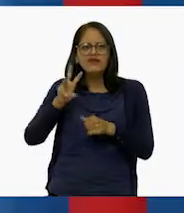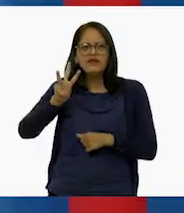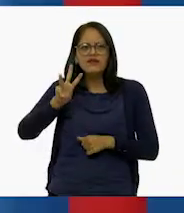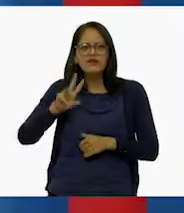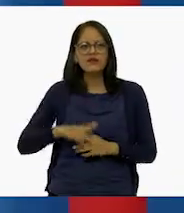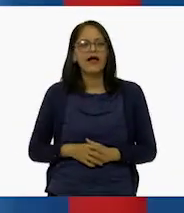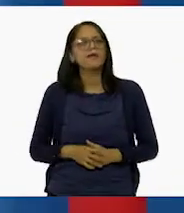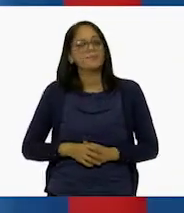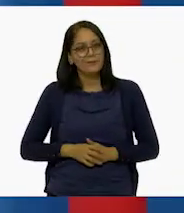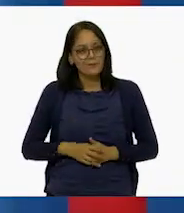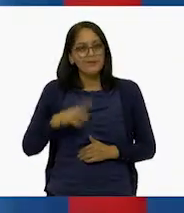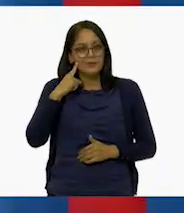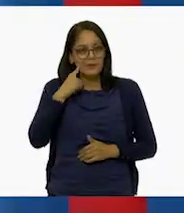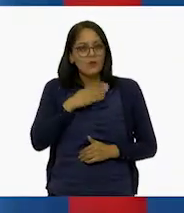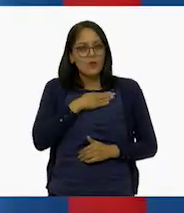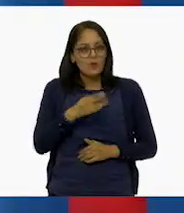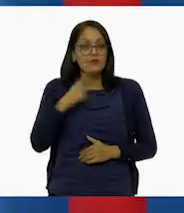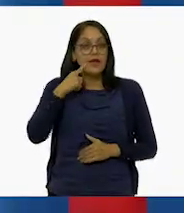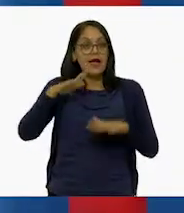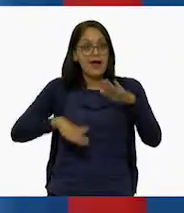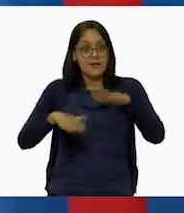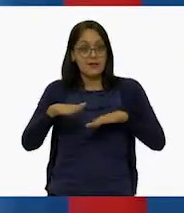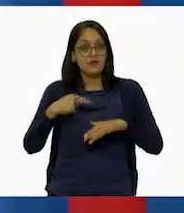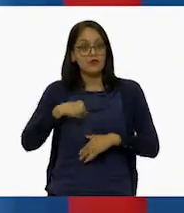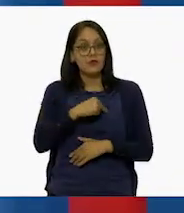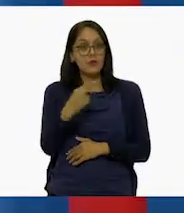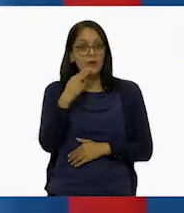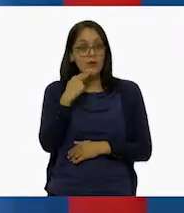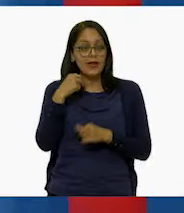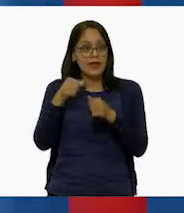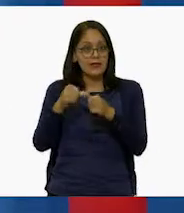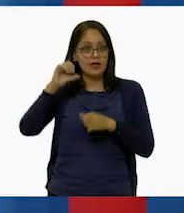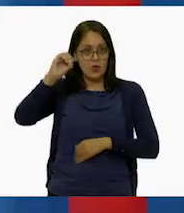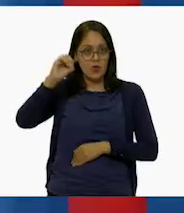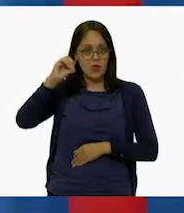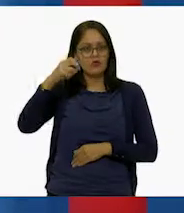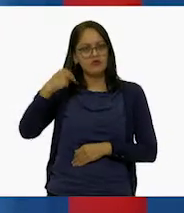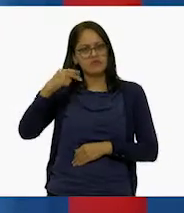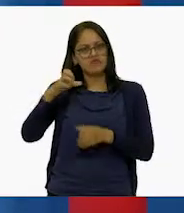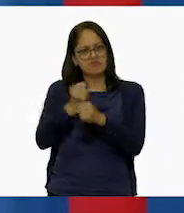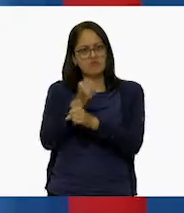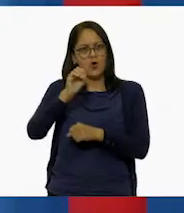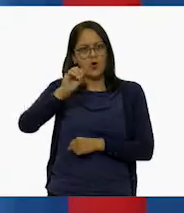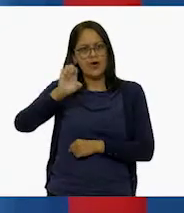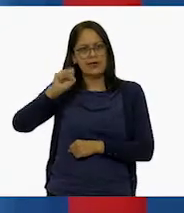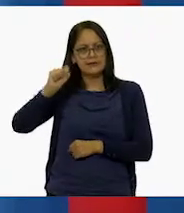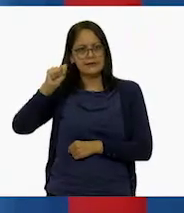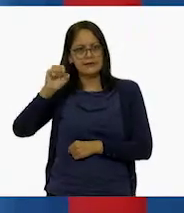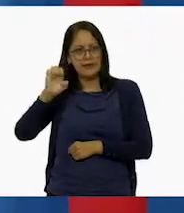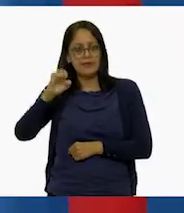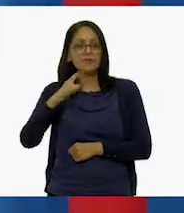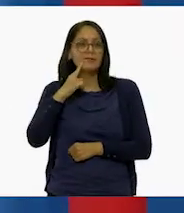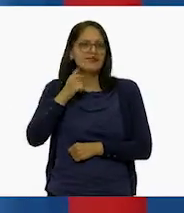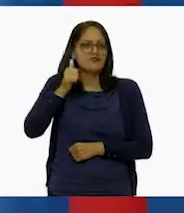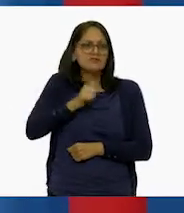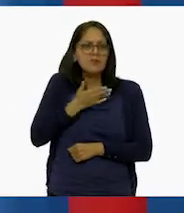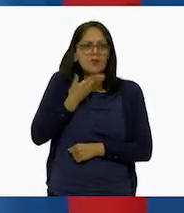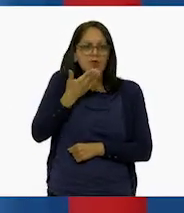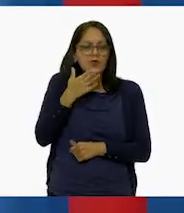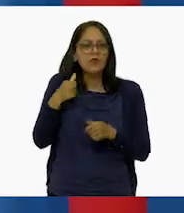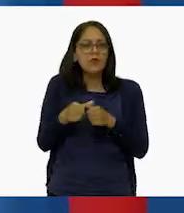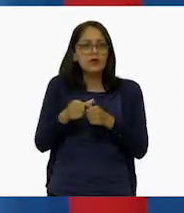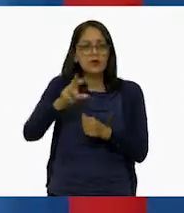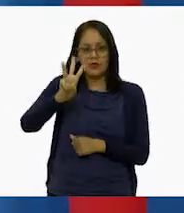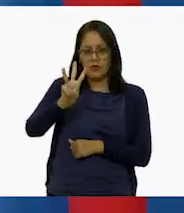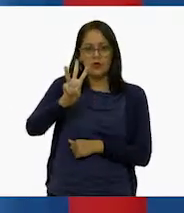Bueno, es que a veces se usa la O de oeste, pero es más común que se use la W de